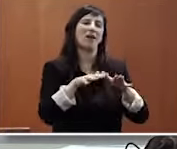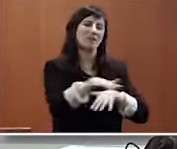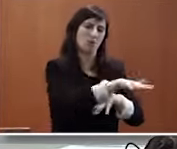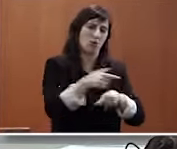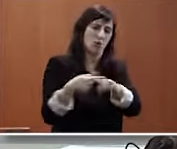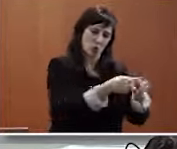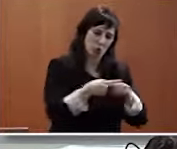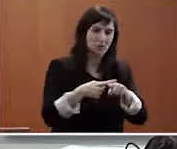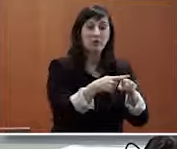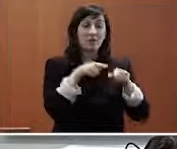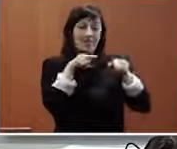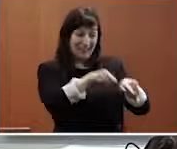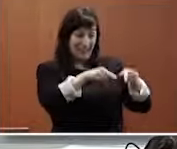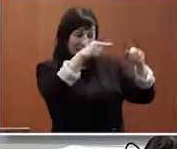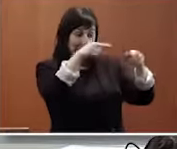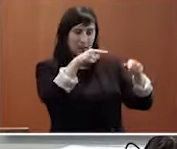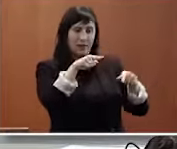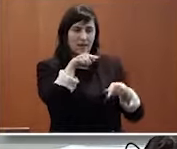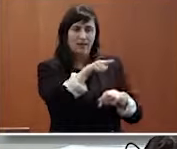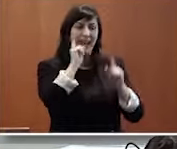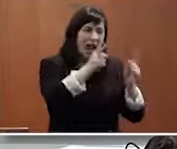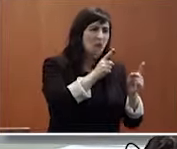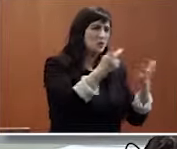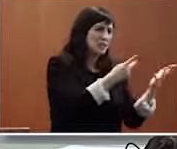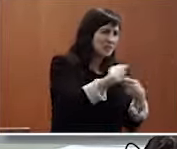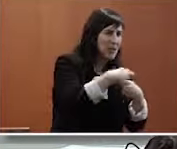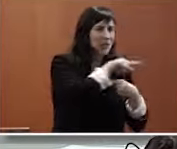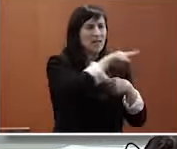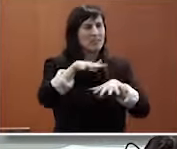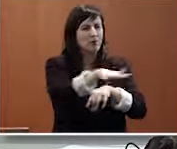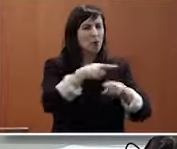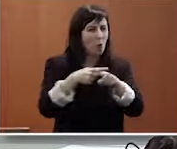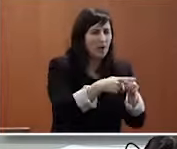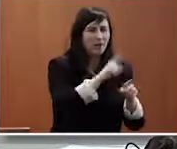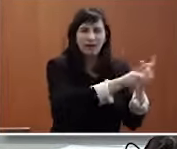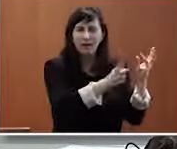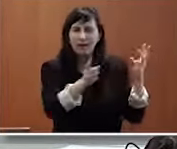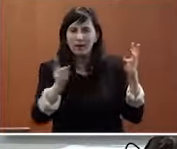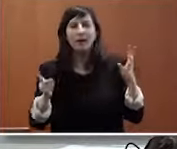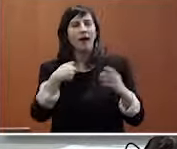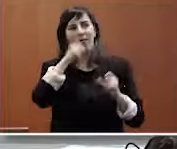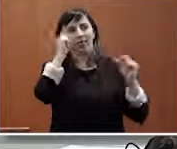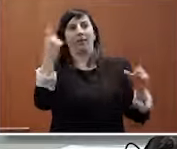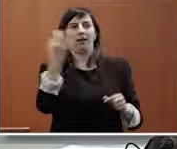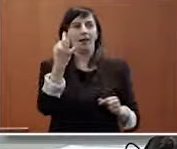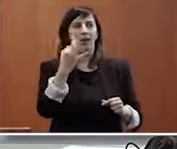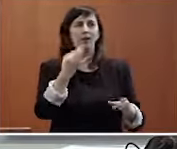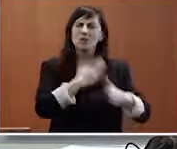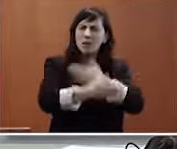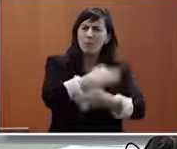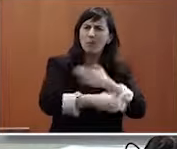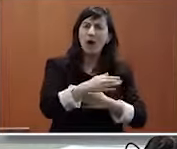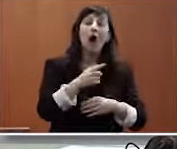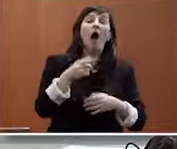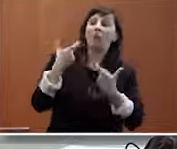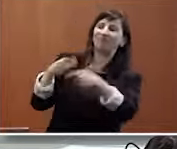tenemos moi clara unha idea a discapacidade non é un tema que afecta só as persoas que a